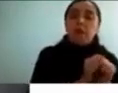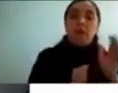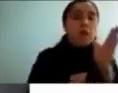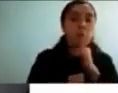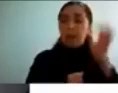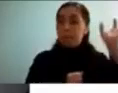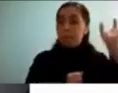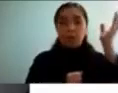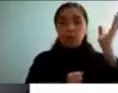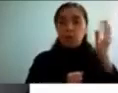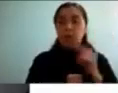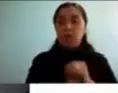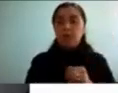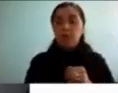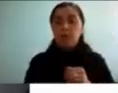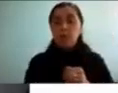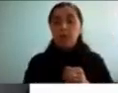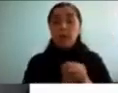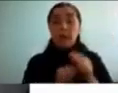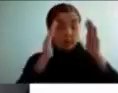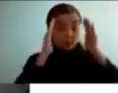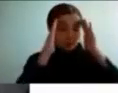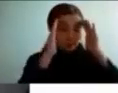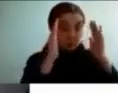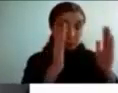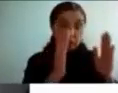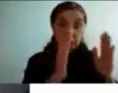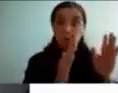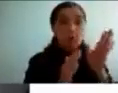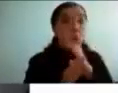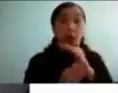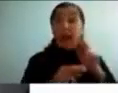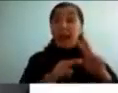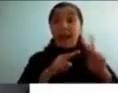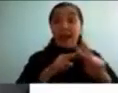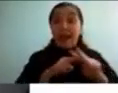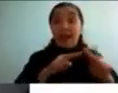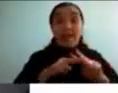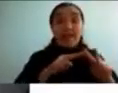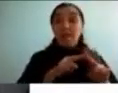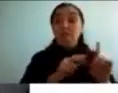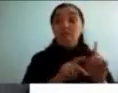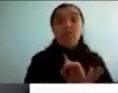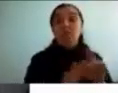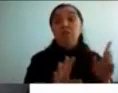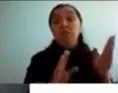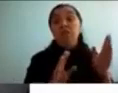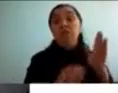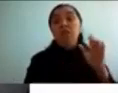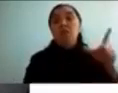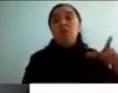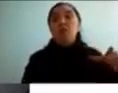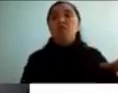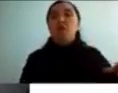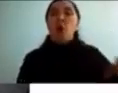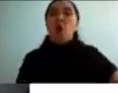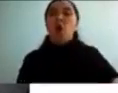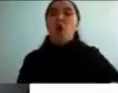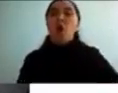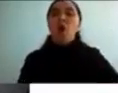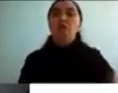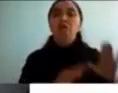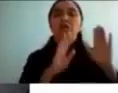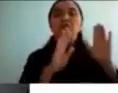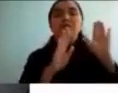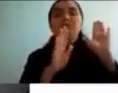sobre todo llama la atención la inactividad o la pereza a la hora de iniciar